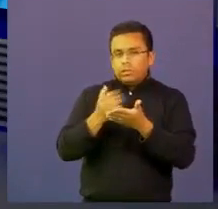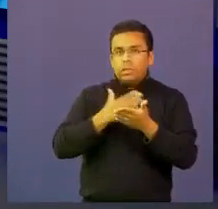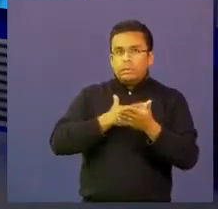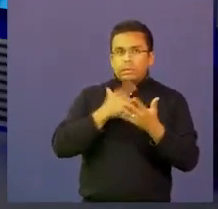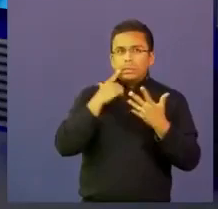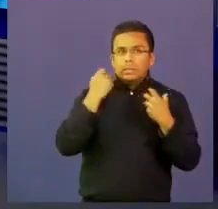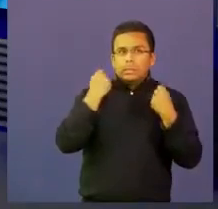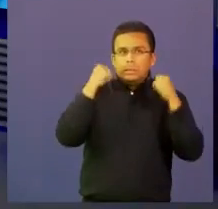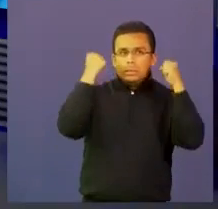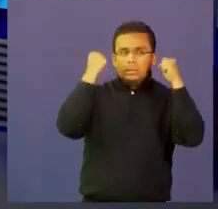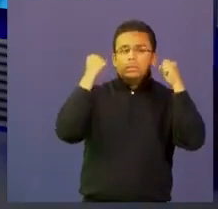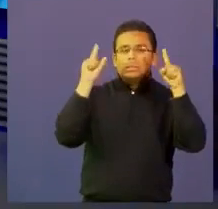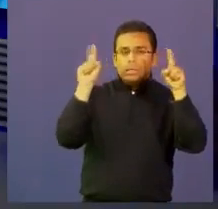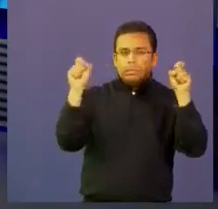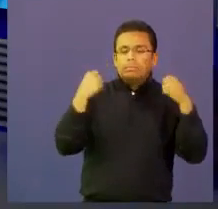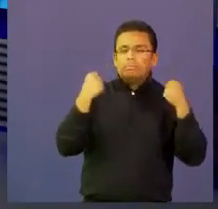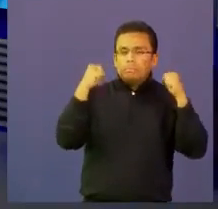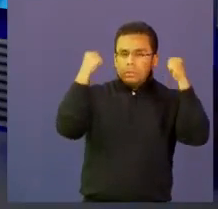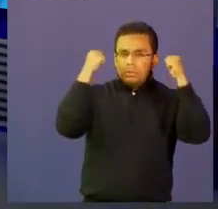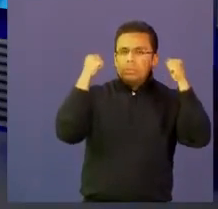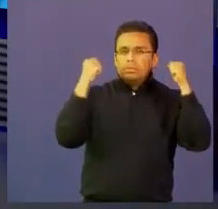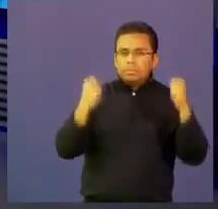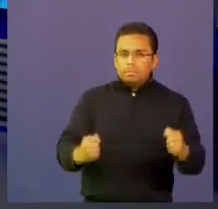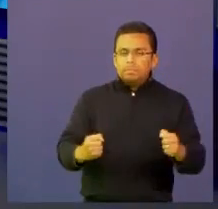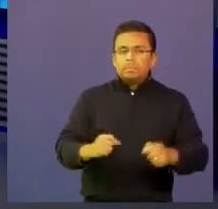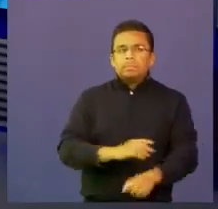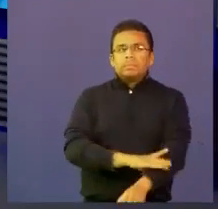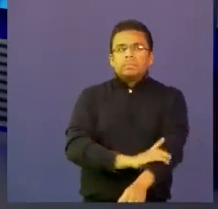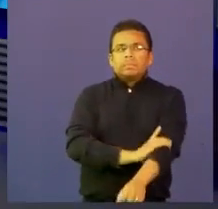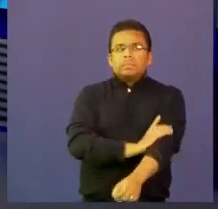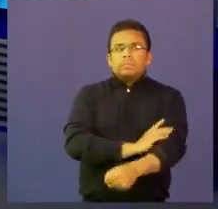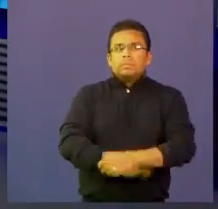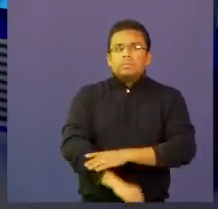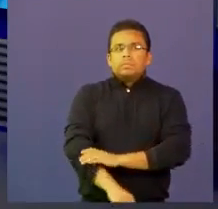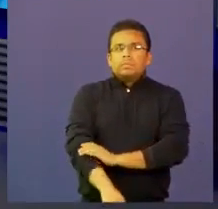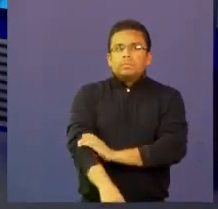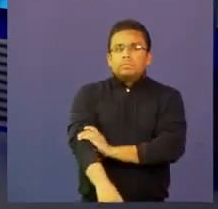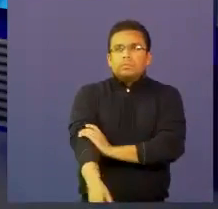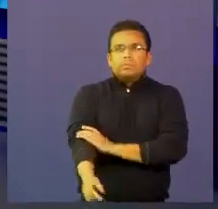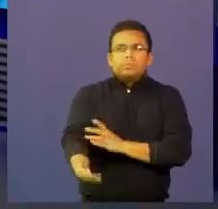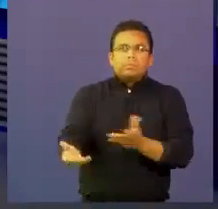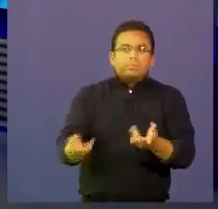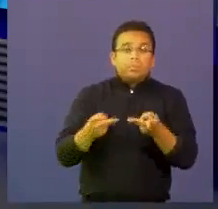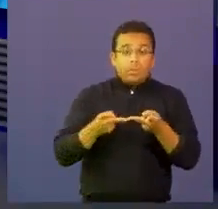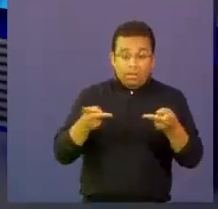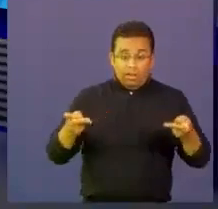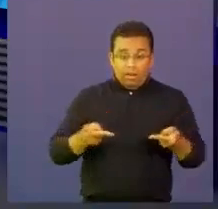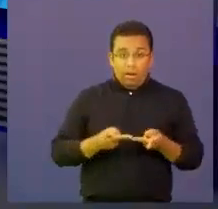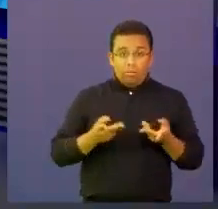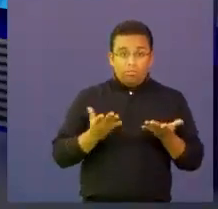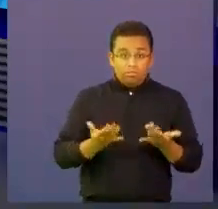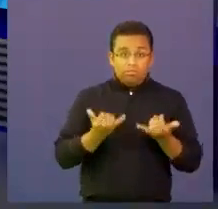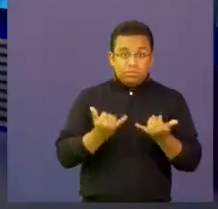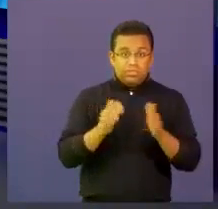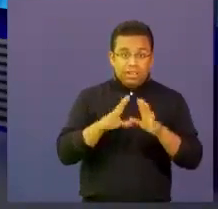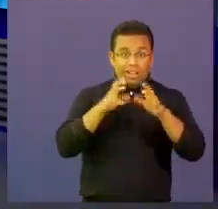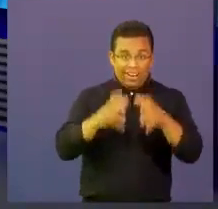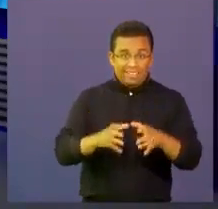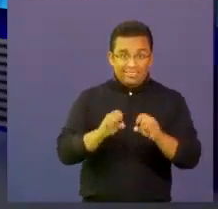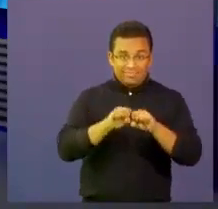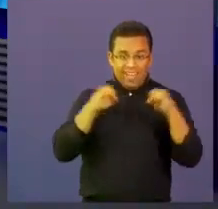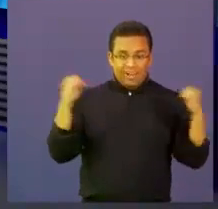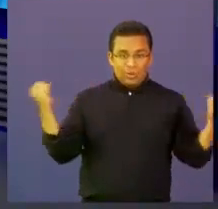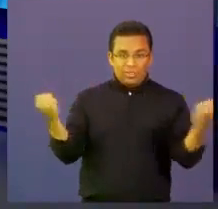preocupa un montón, y es que a veces las aulas de clase, uno habla mucho de las aulas de clase, yo como